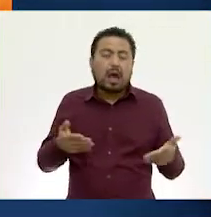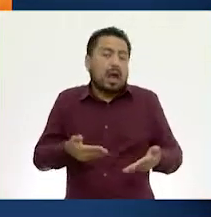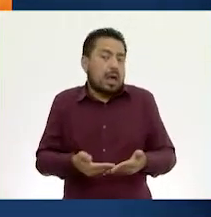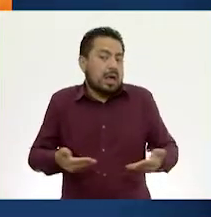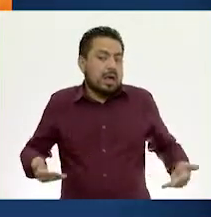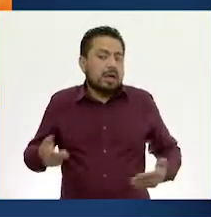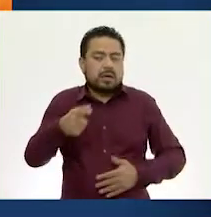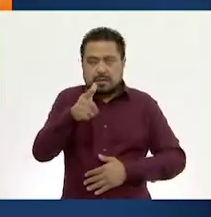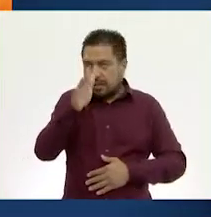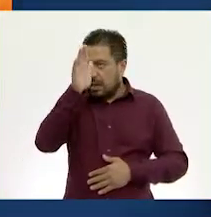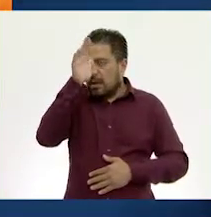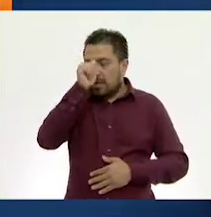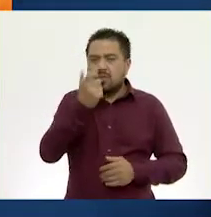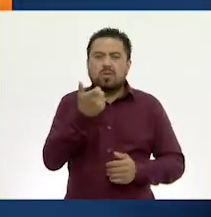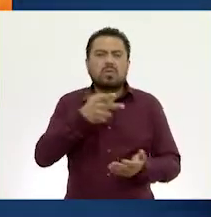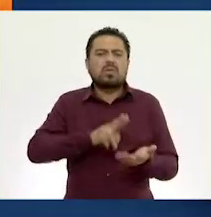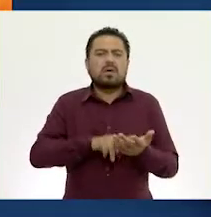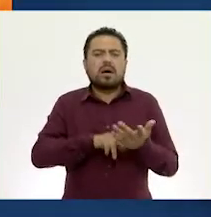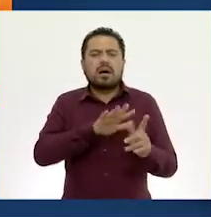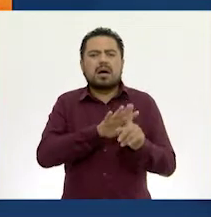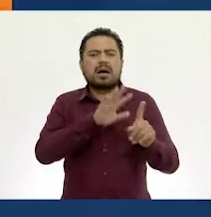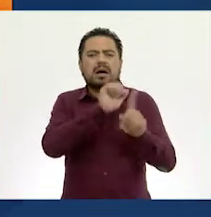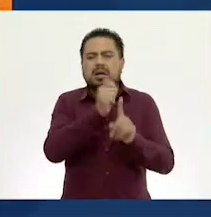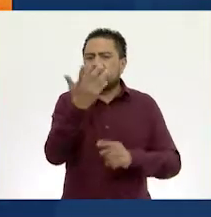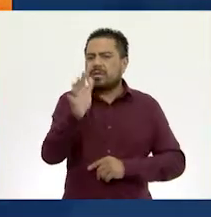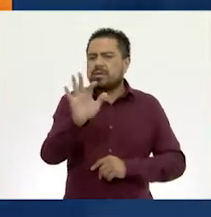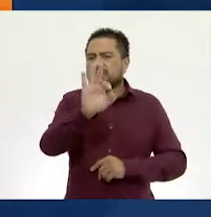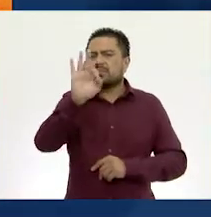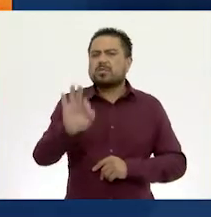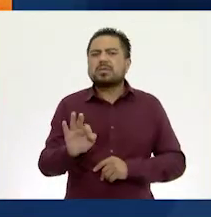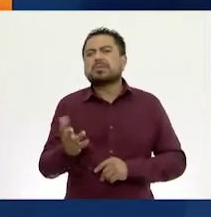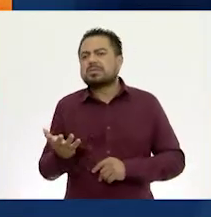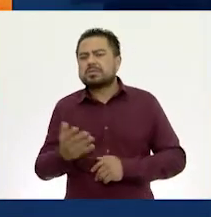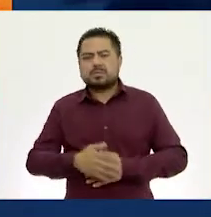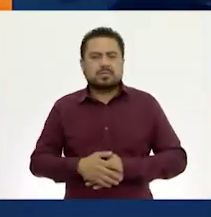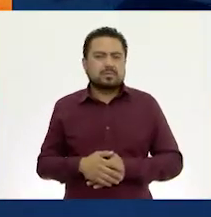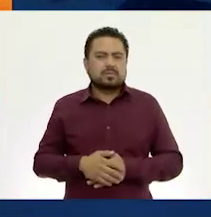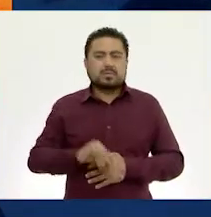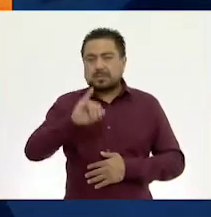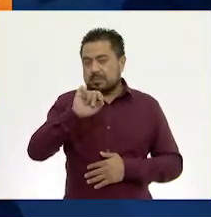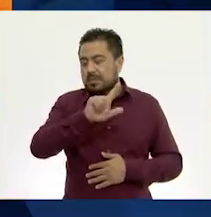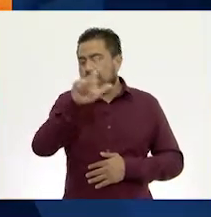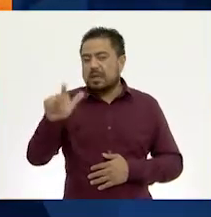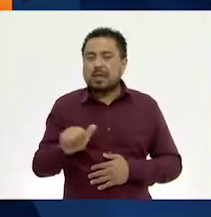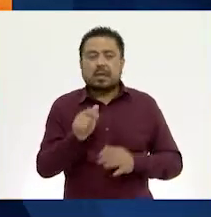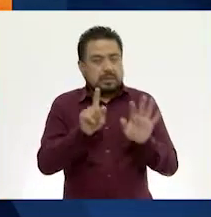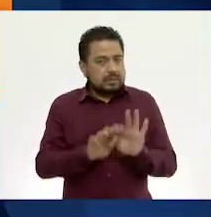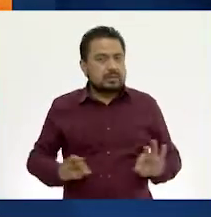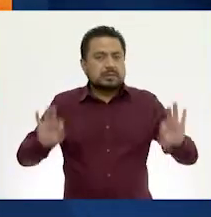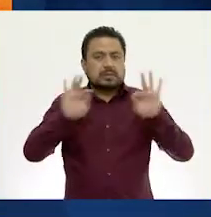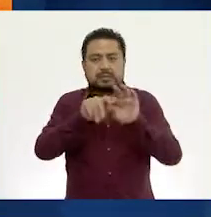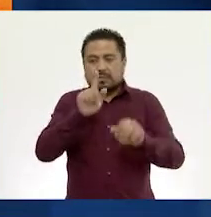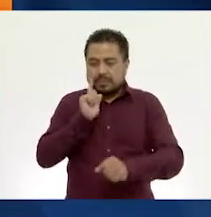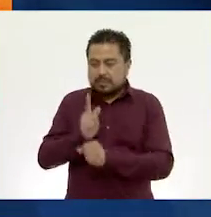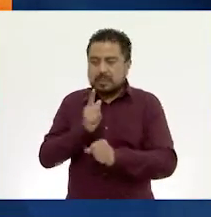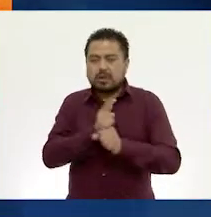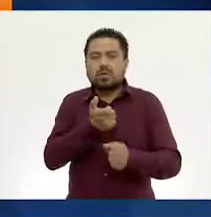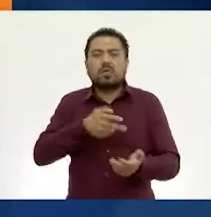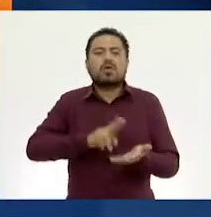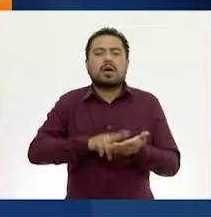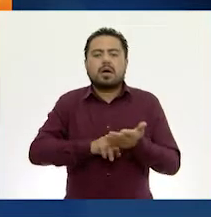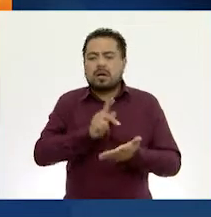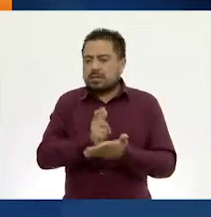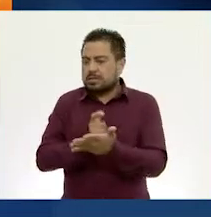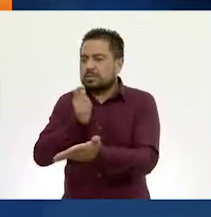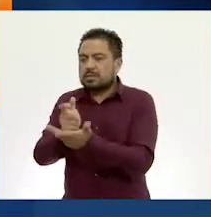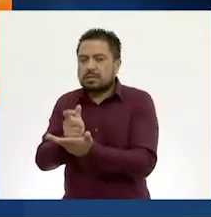Ahora, recordemos a cuánto equivale ese 10%. Sí. Después es importante que veamos cuánto es lo que tenemos que pagar.